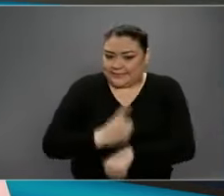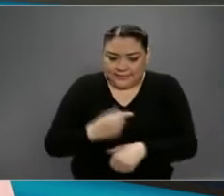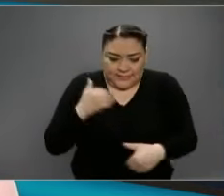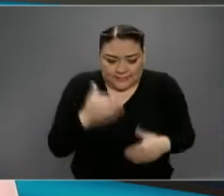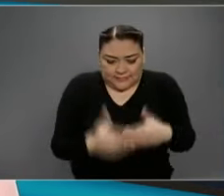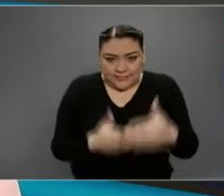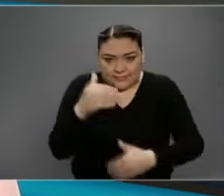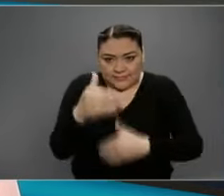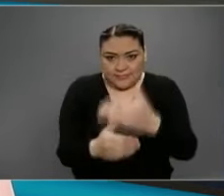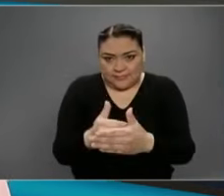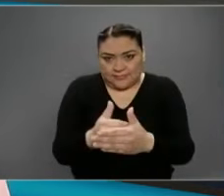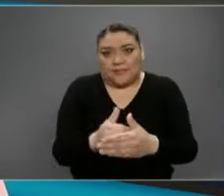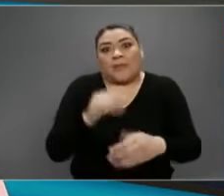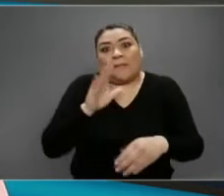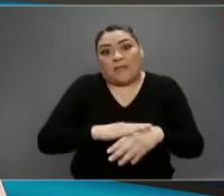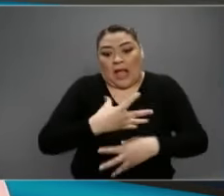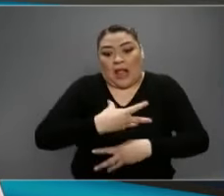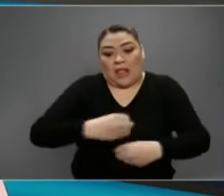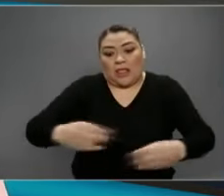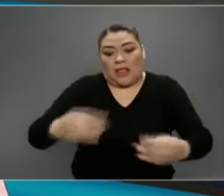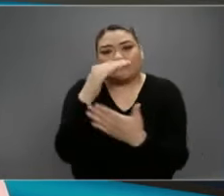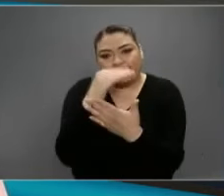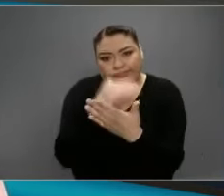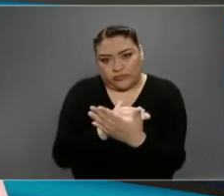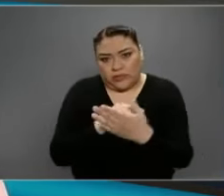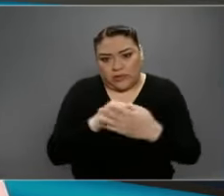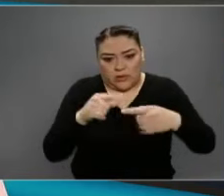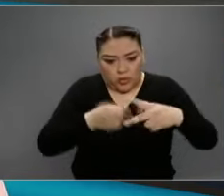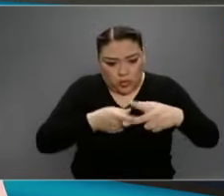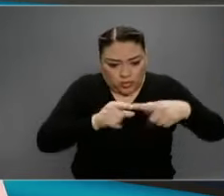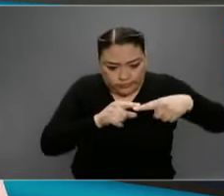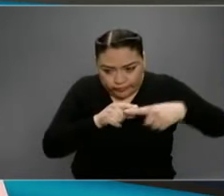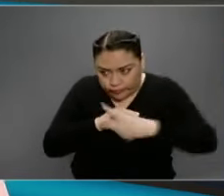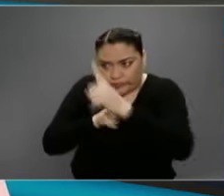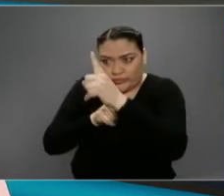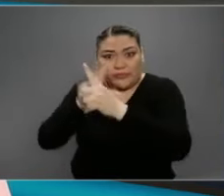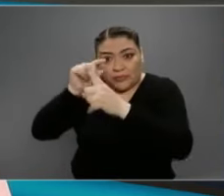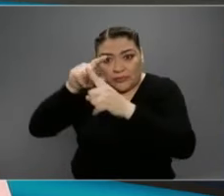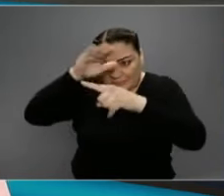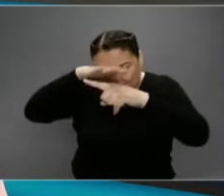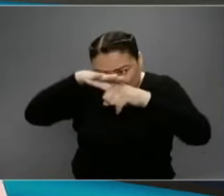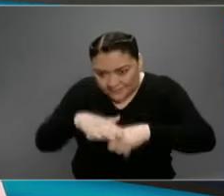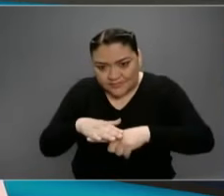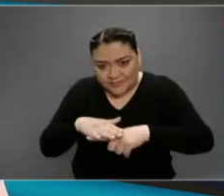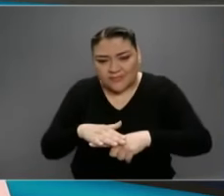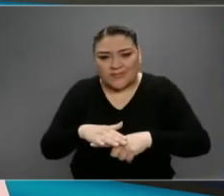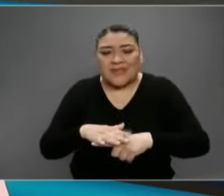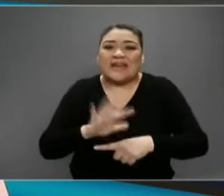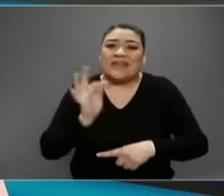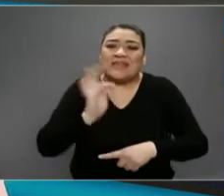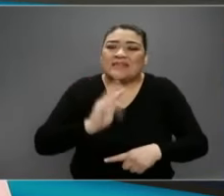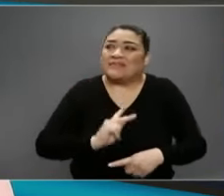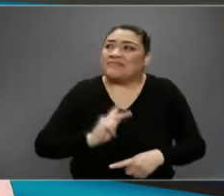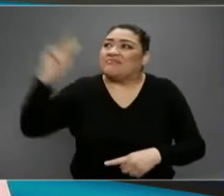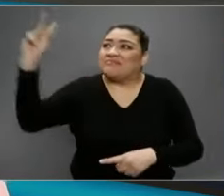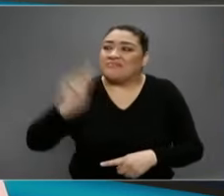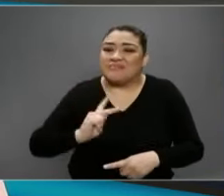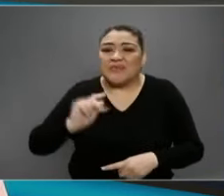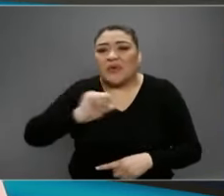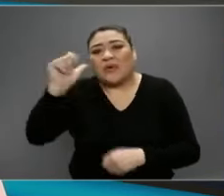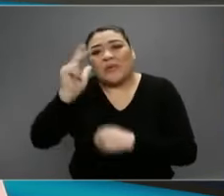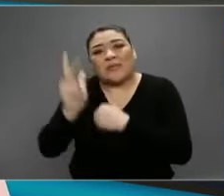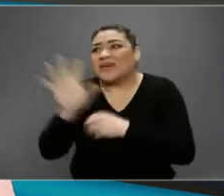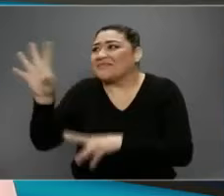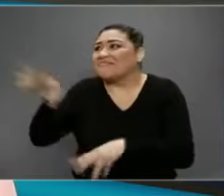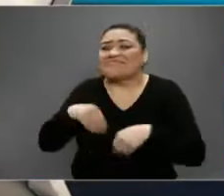es que sí vamos a poder aplanar la curva. Si no, vamos a tener un escenario como el que se está viendo en otros países